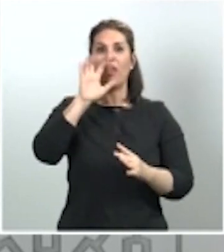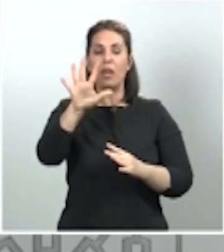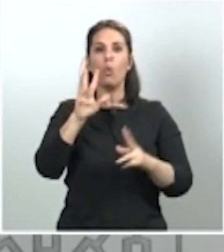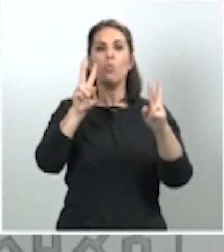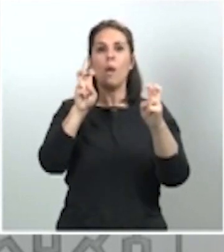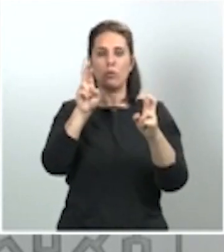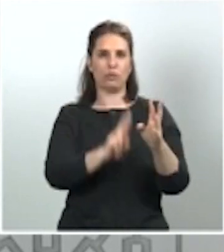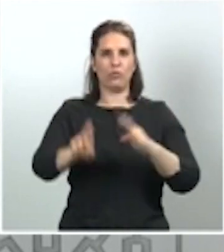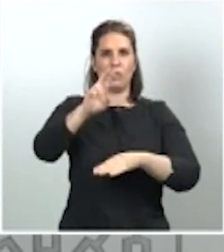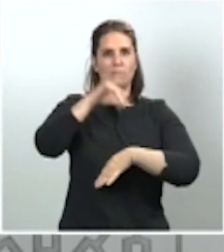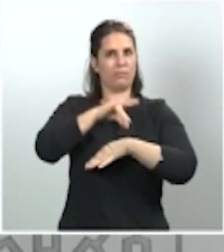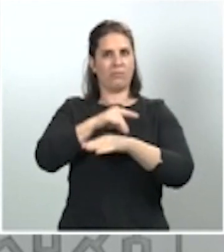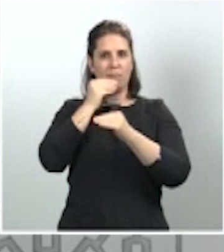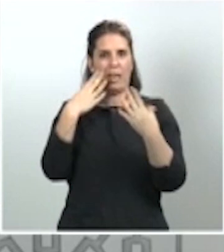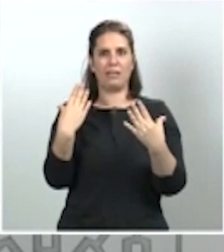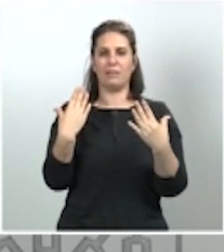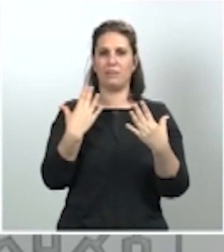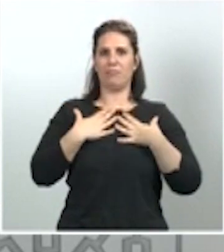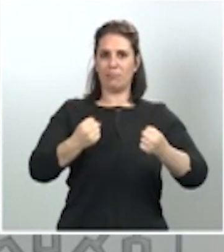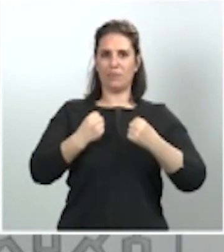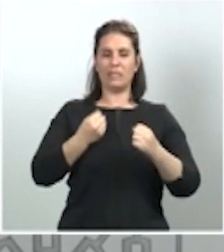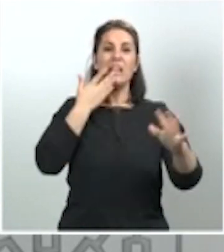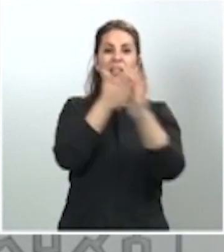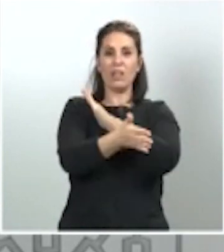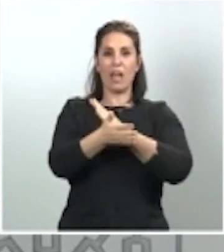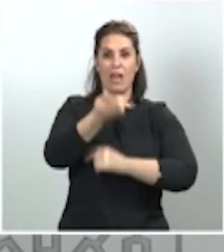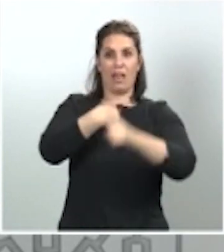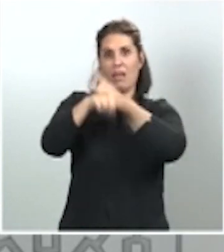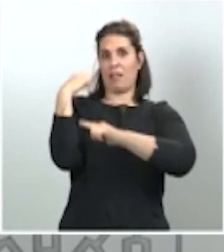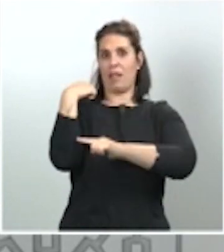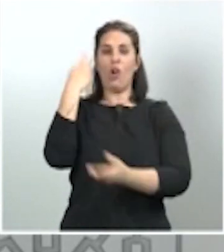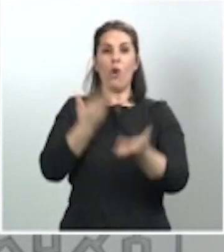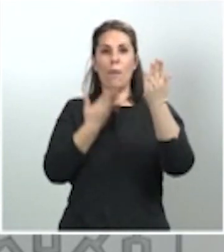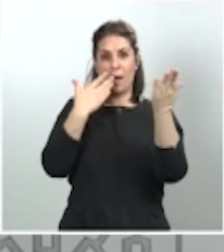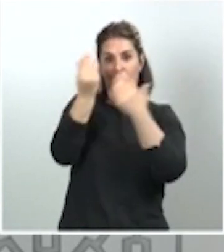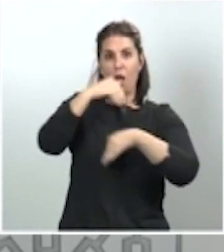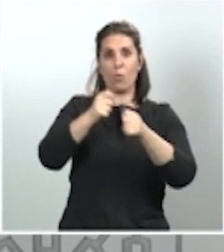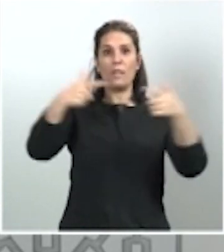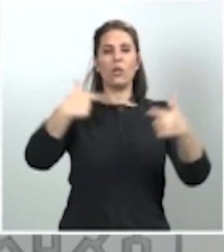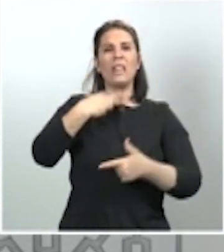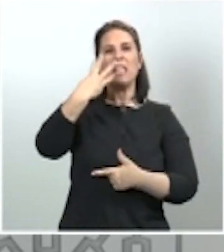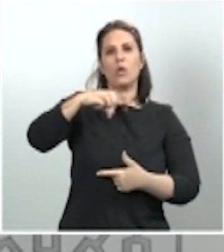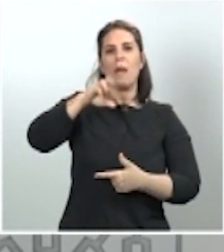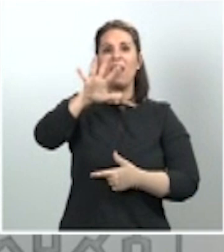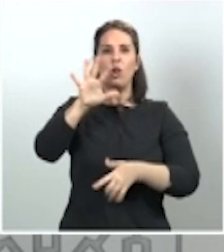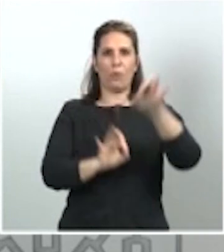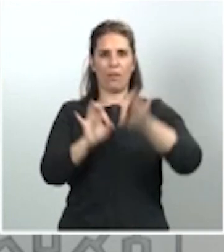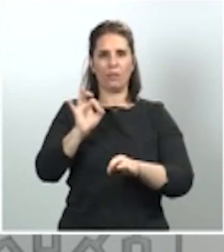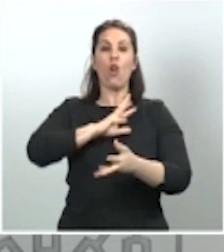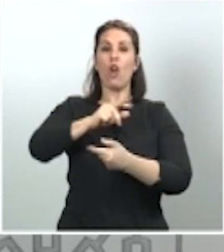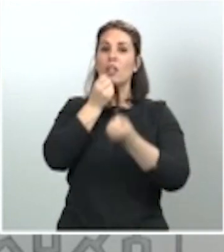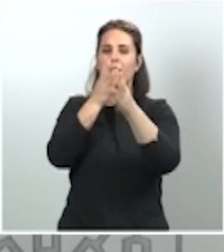implica un incremento de curados respecto al día anterior del 3,5%. Son noticias buenas. Obviamente la